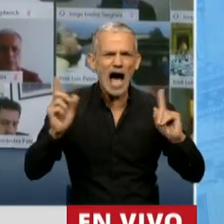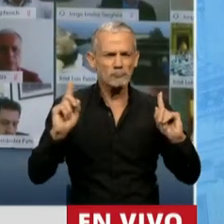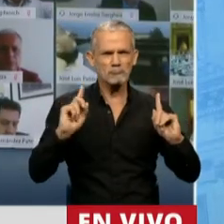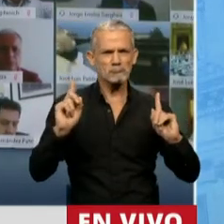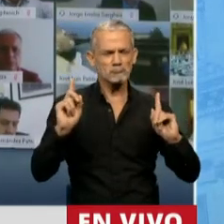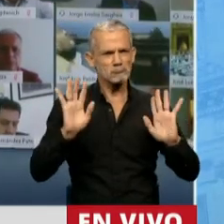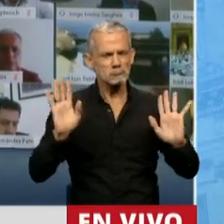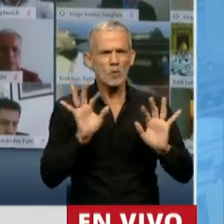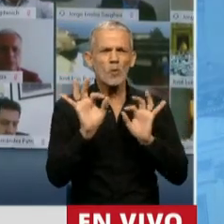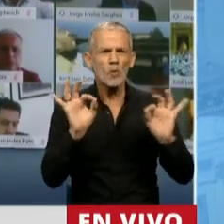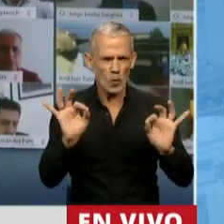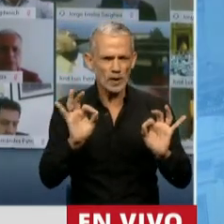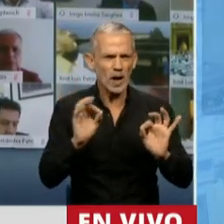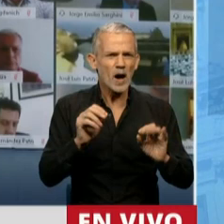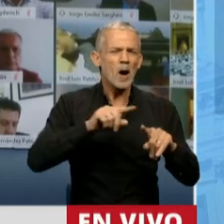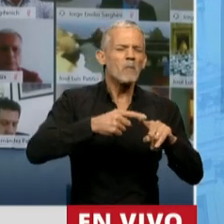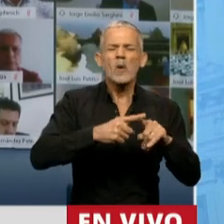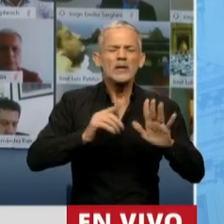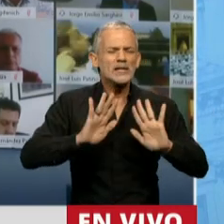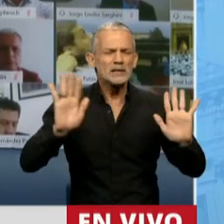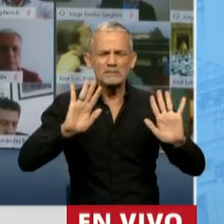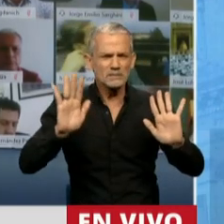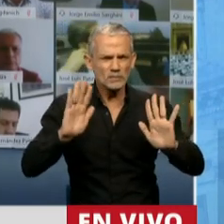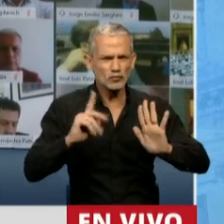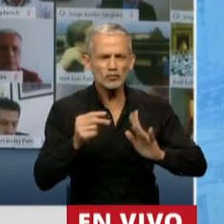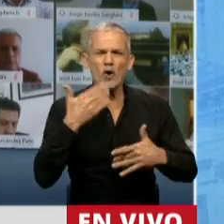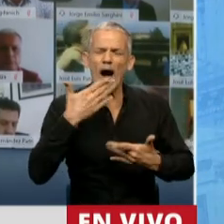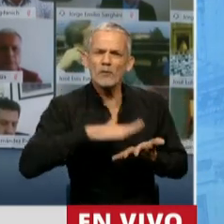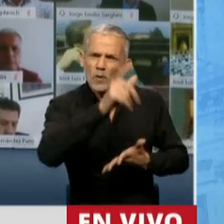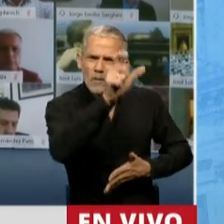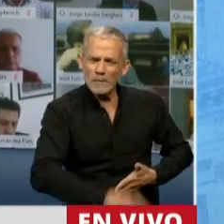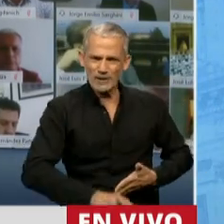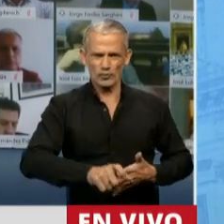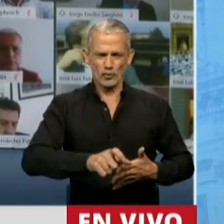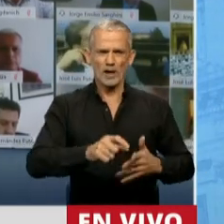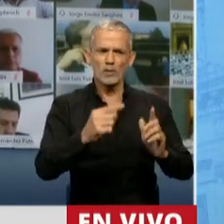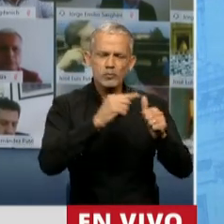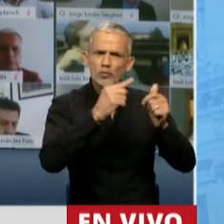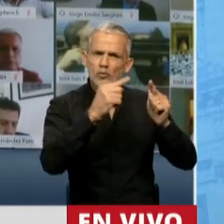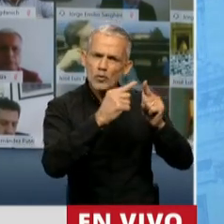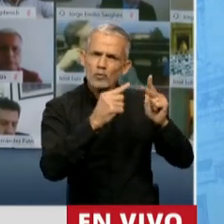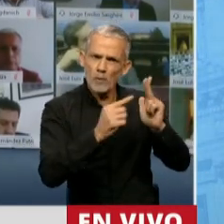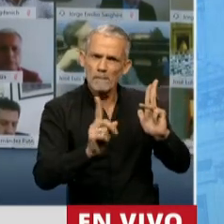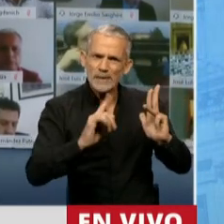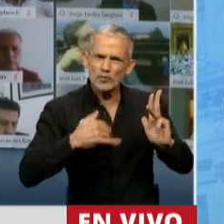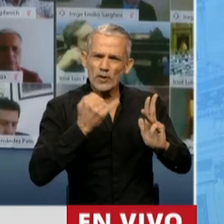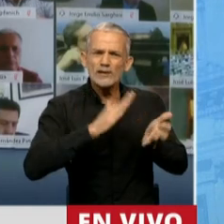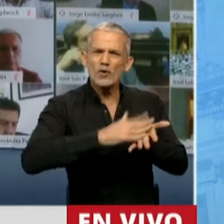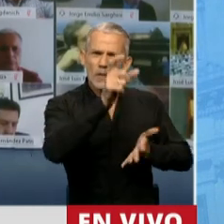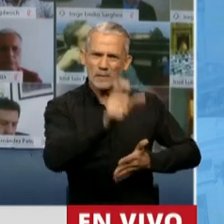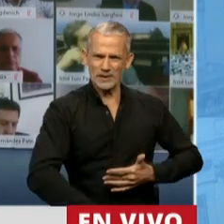Por encima de cualquier bandería, quiero referirme a estas condiciones que acabo de señalar.